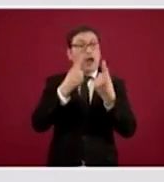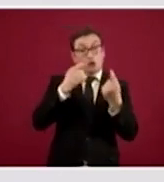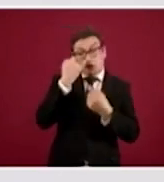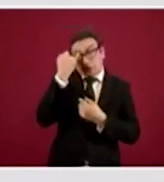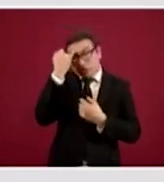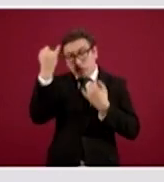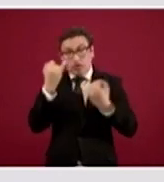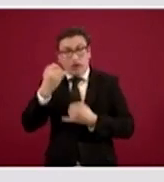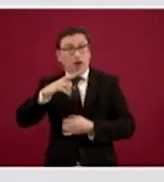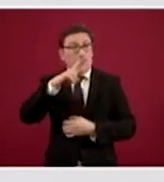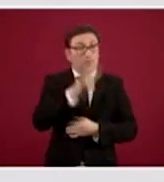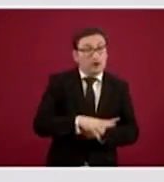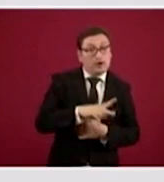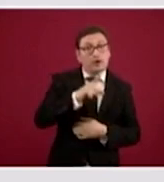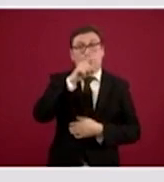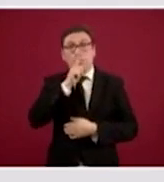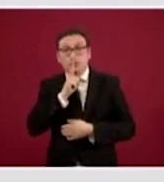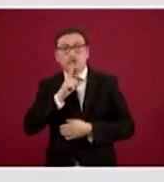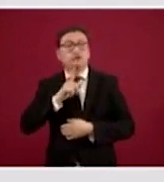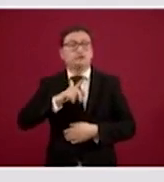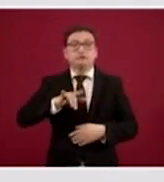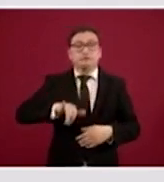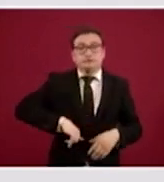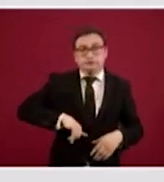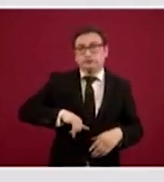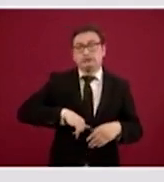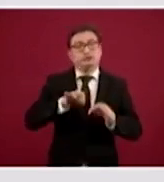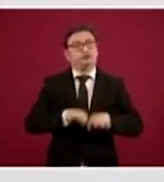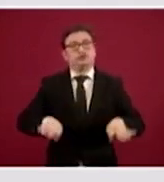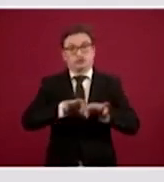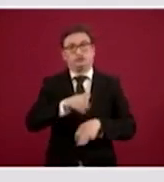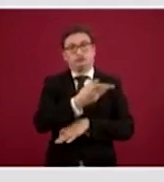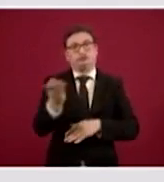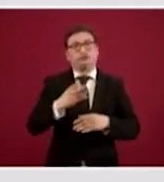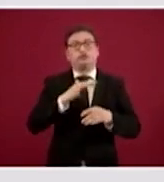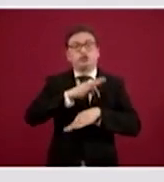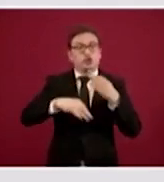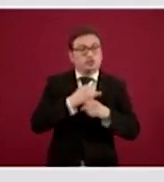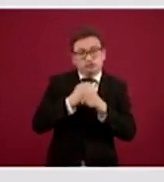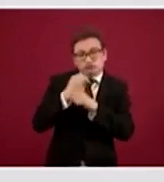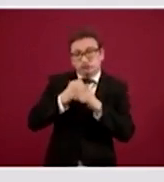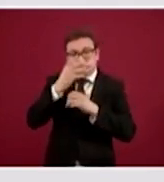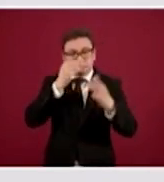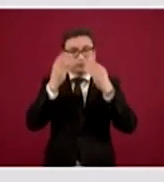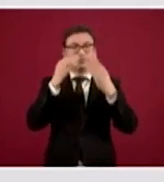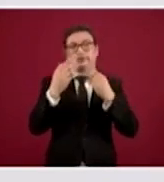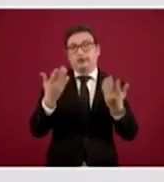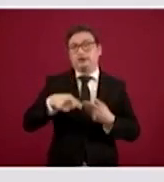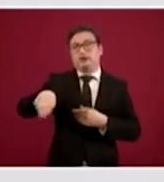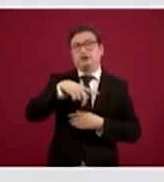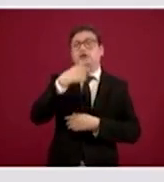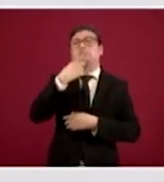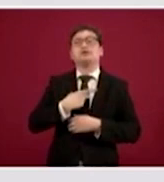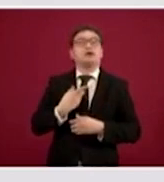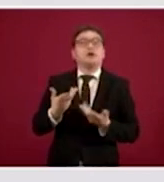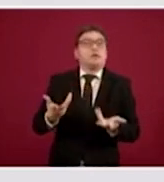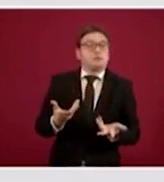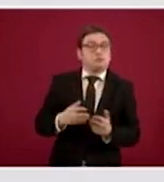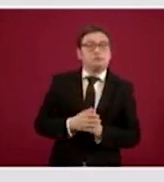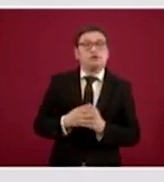realidades que es muy interesante, que es importante que todos vayan conociendo y que también nos vayan diciendo desde